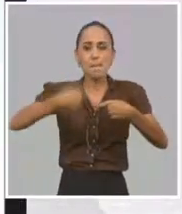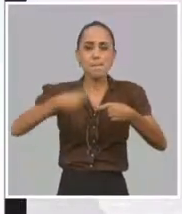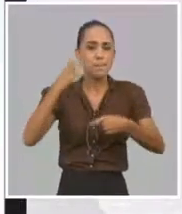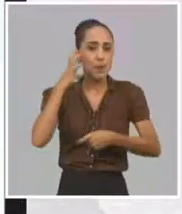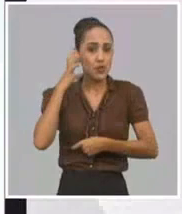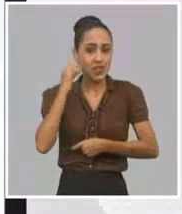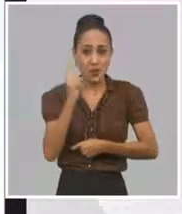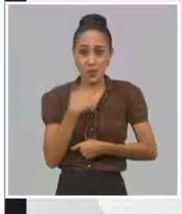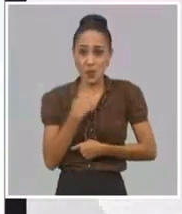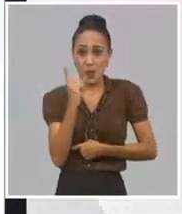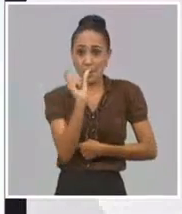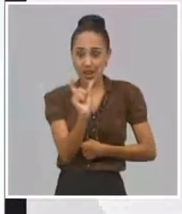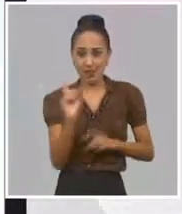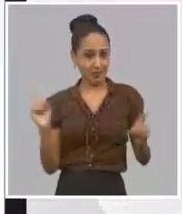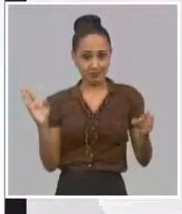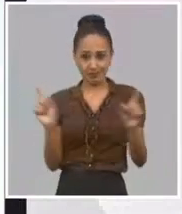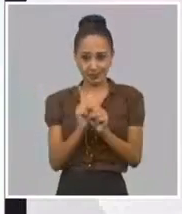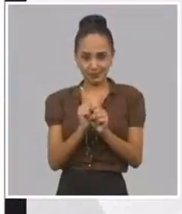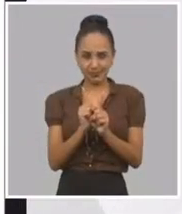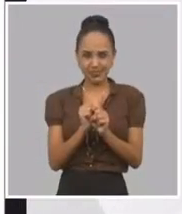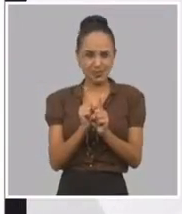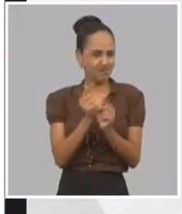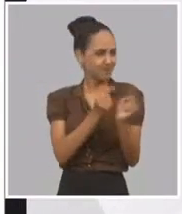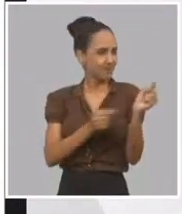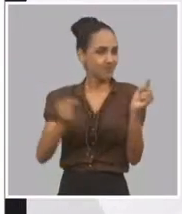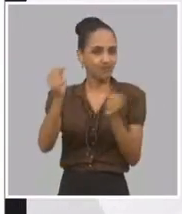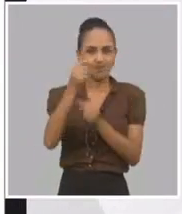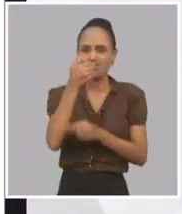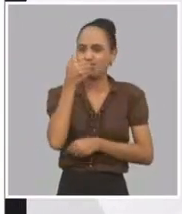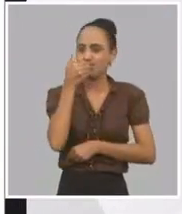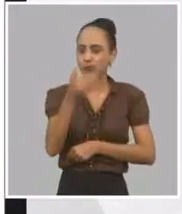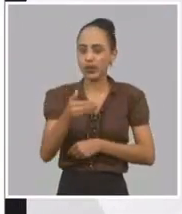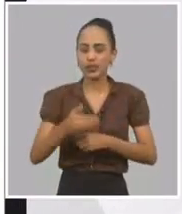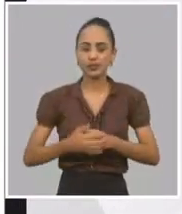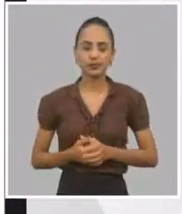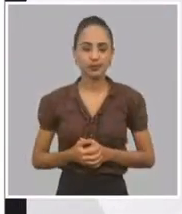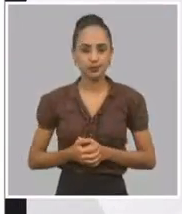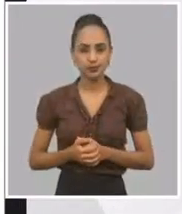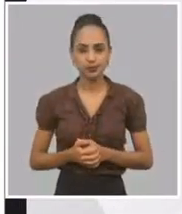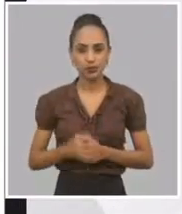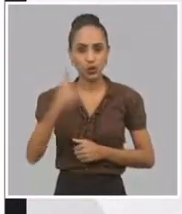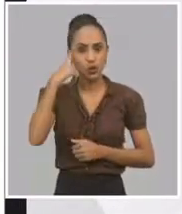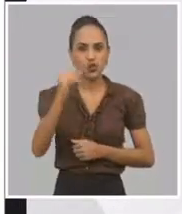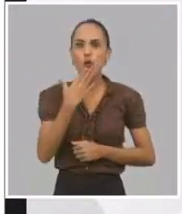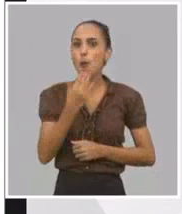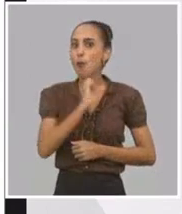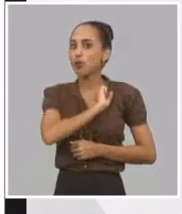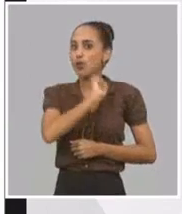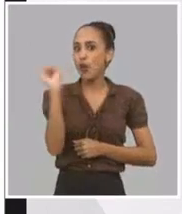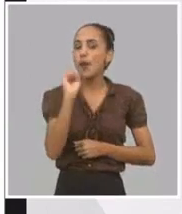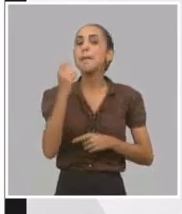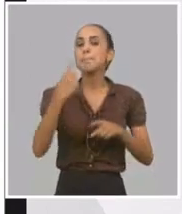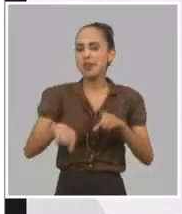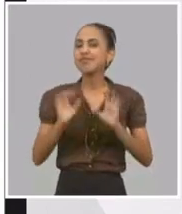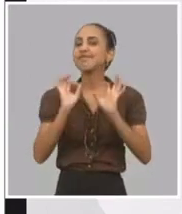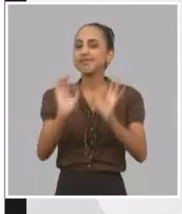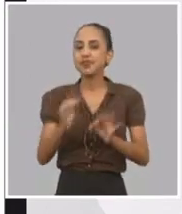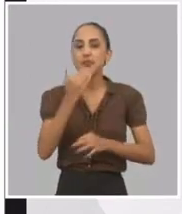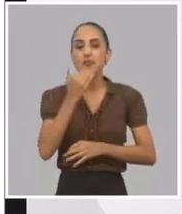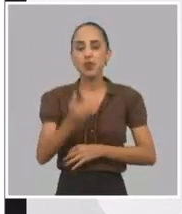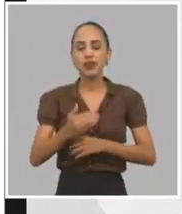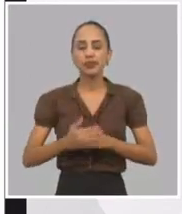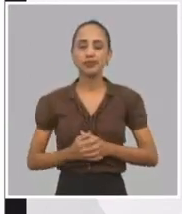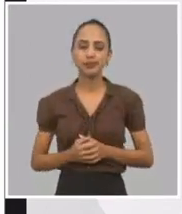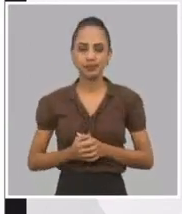resumo a Lissé como sensacional. No sé cómo lo logra, pero lo logra. Mi